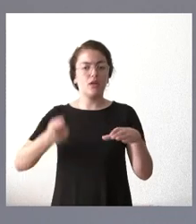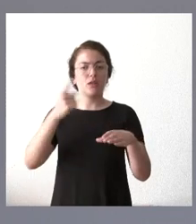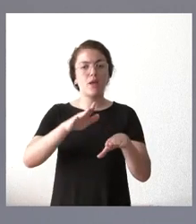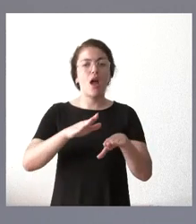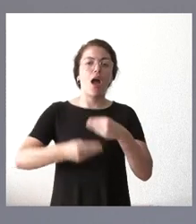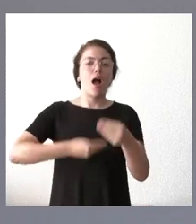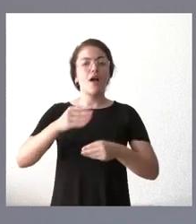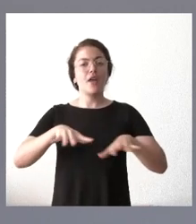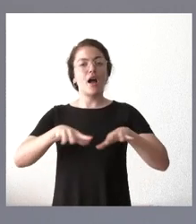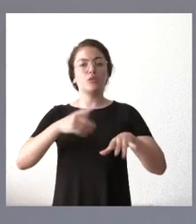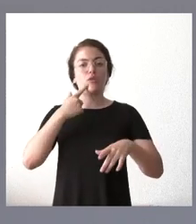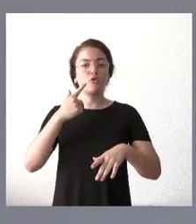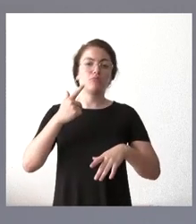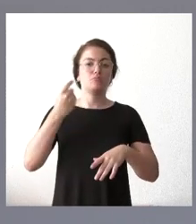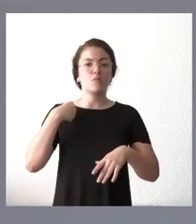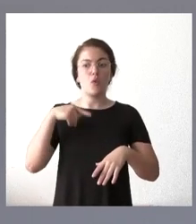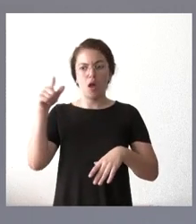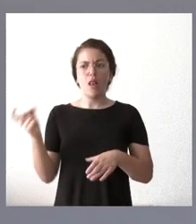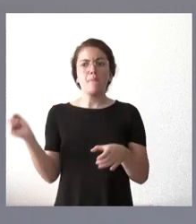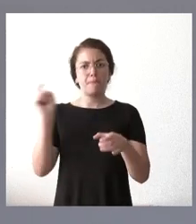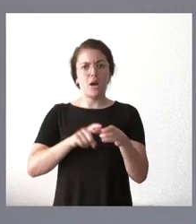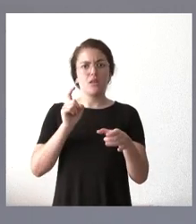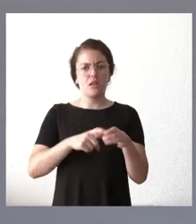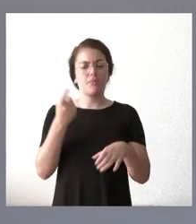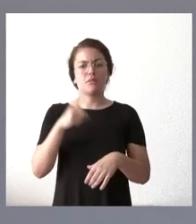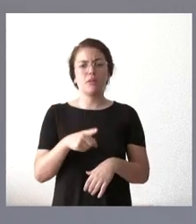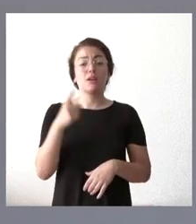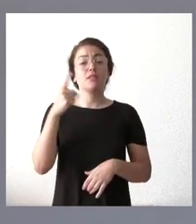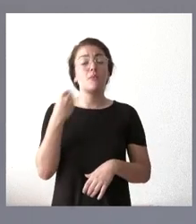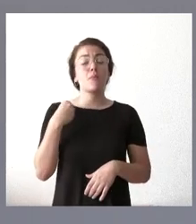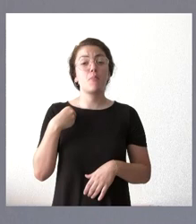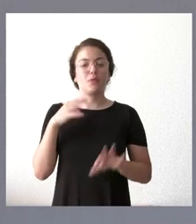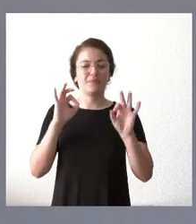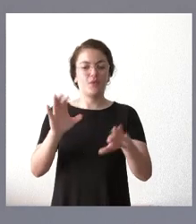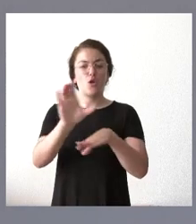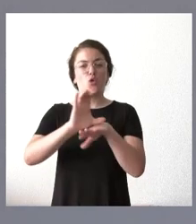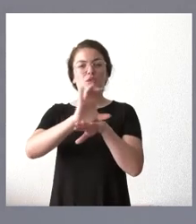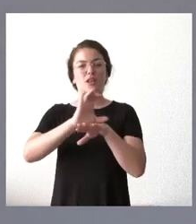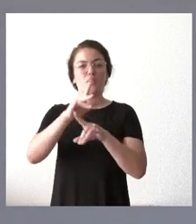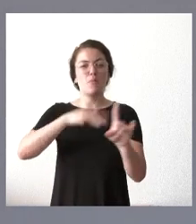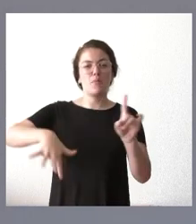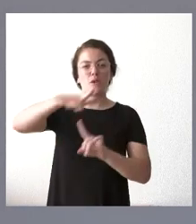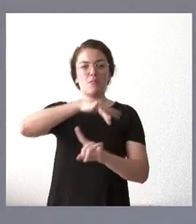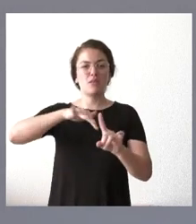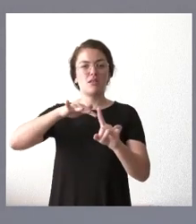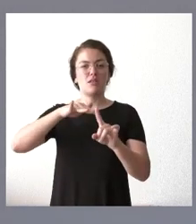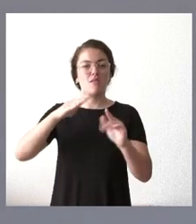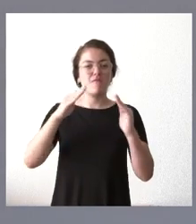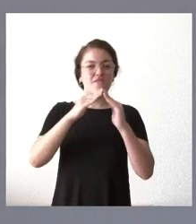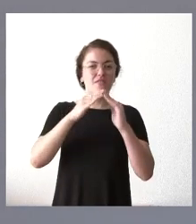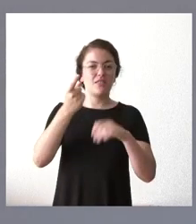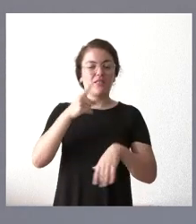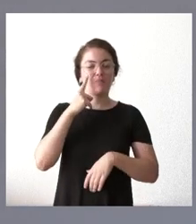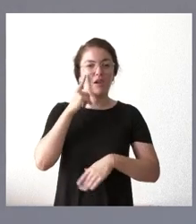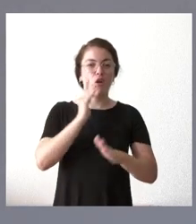Gobierno autonómico, de la que él forma parte, y muy particularmente al consejero de Medio Ambiente, Vivienda y Ordenación del Territorio, que ha